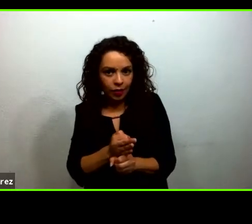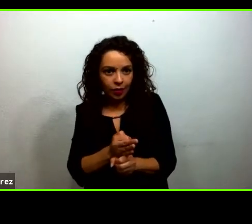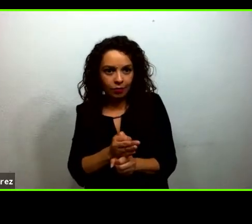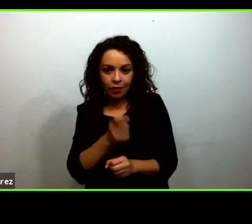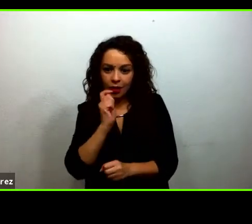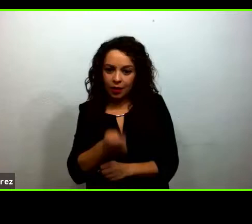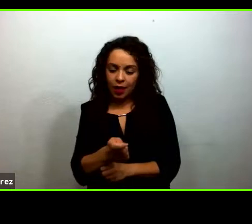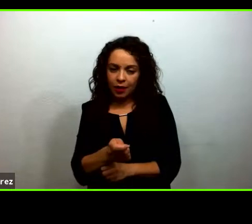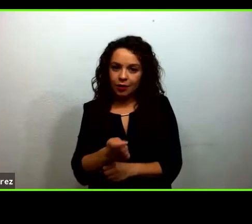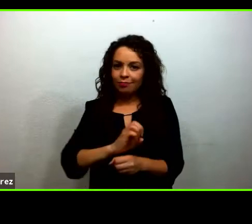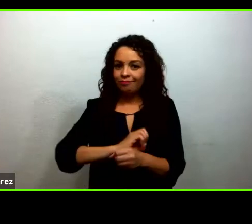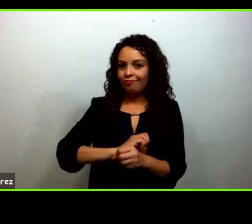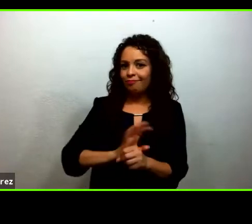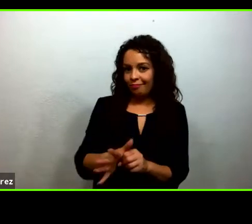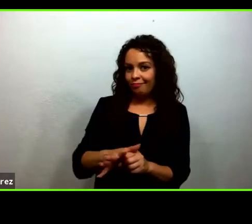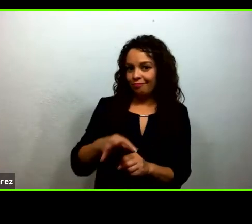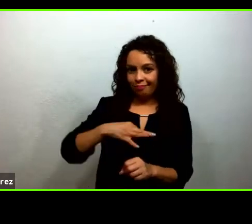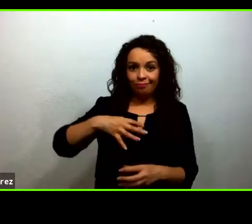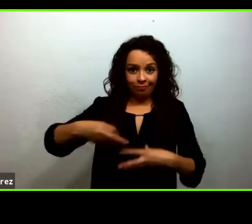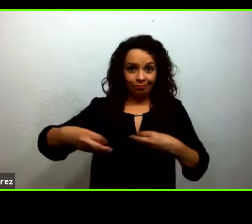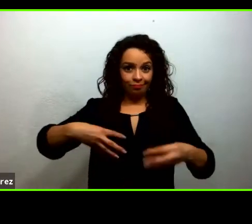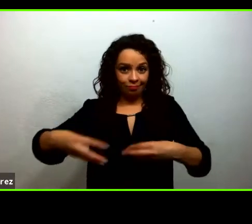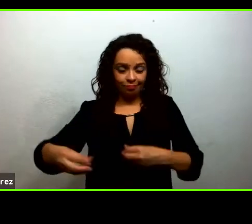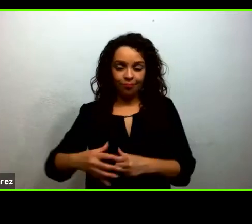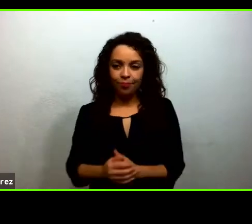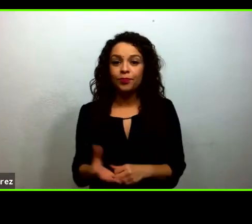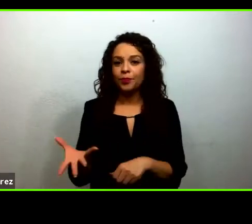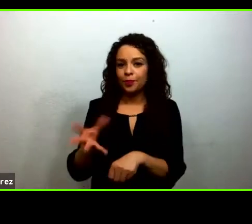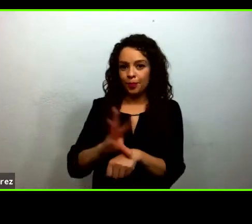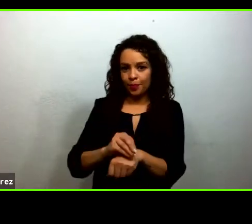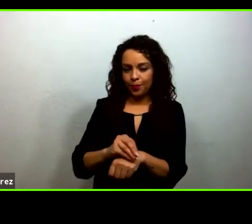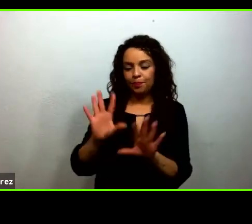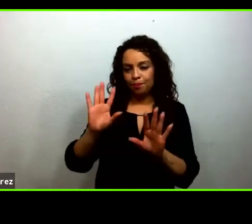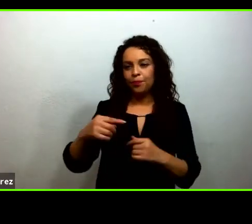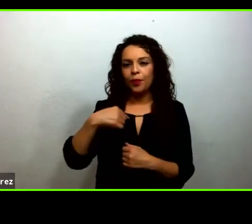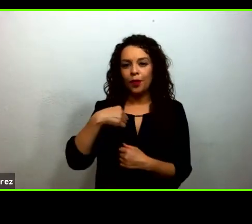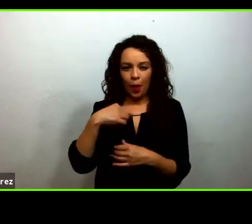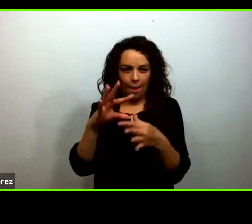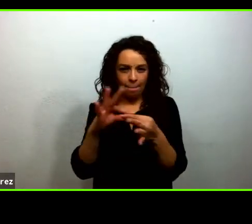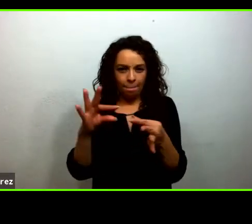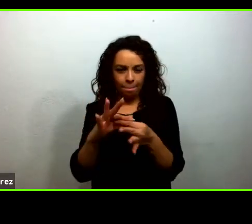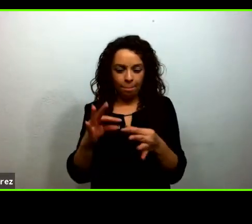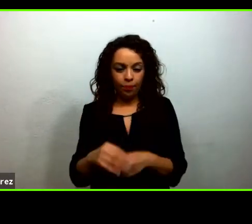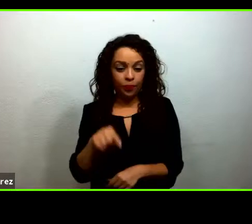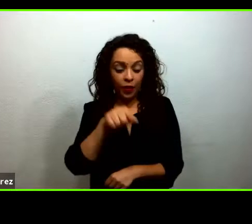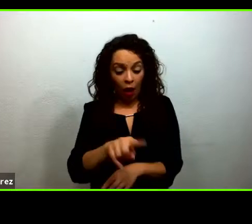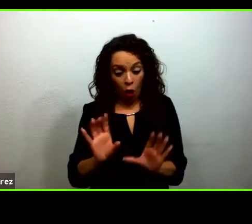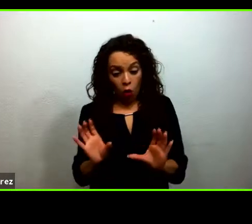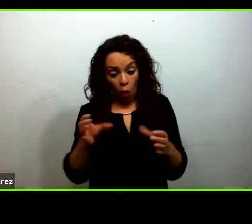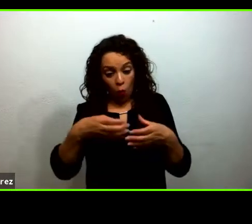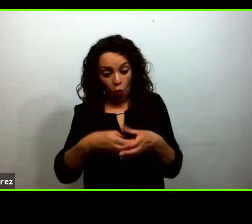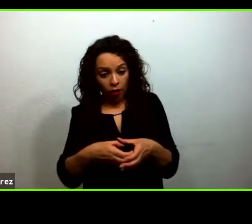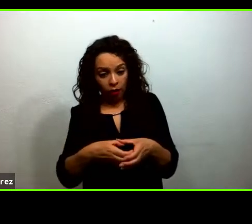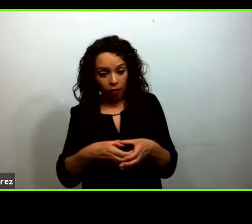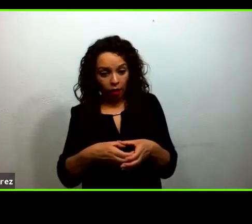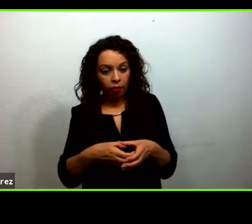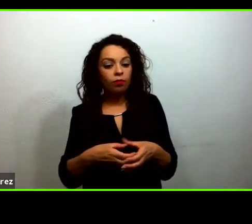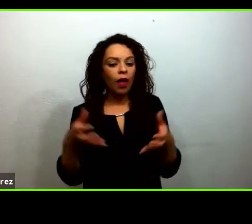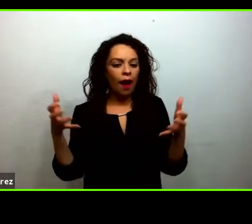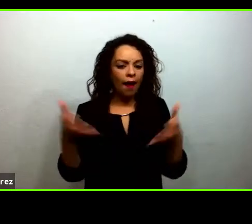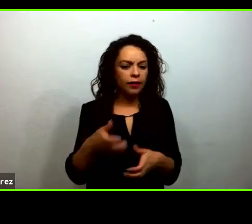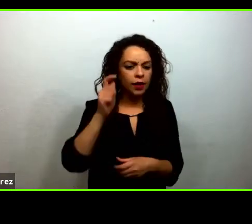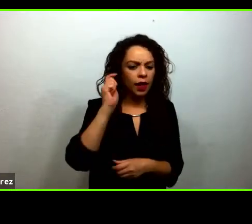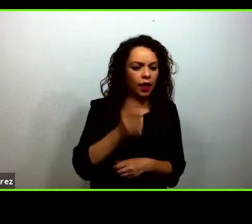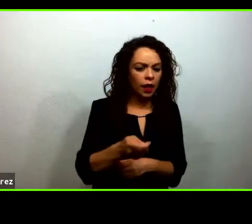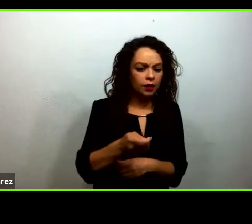la visión que uno tendría es que la misma comunidad pudiera generar culturas de aprendizaje que